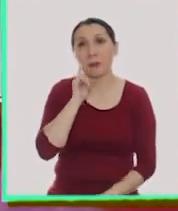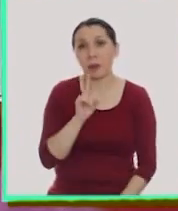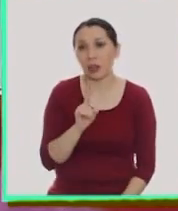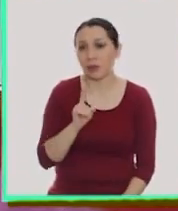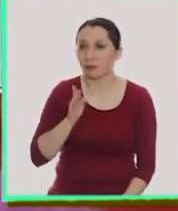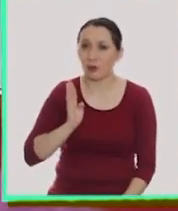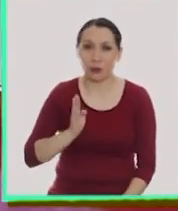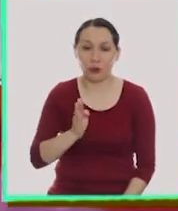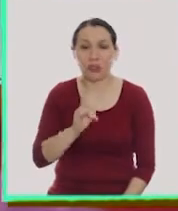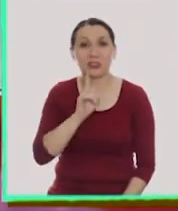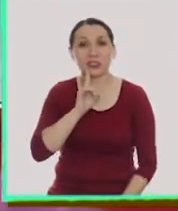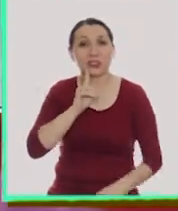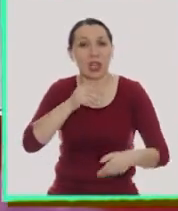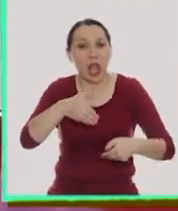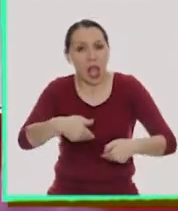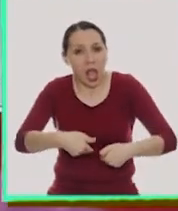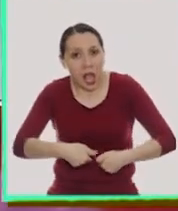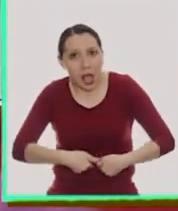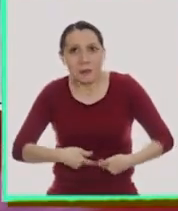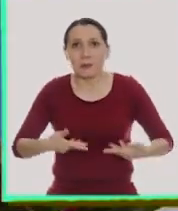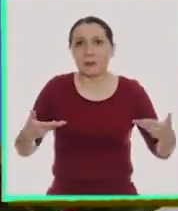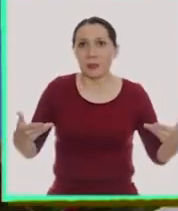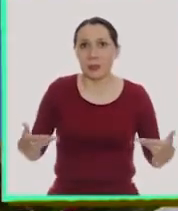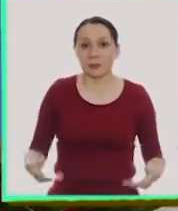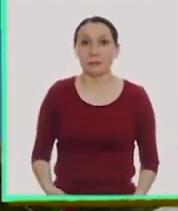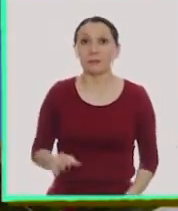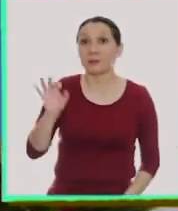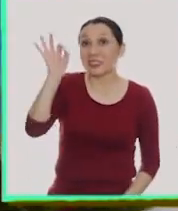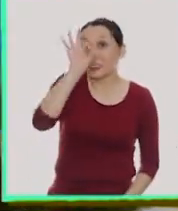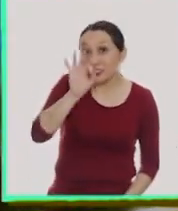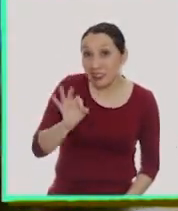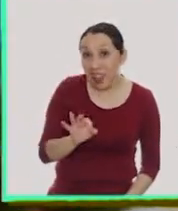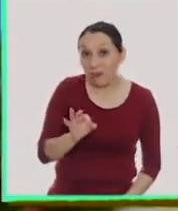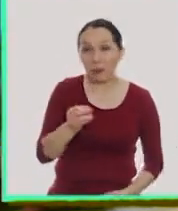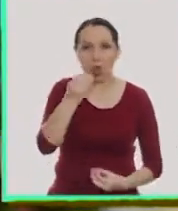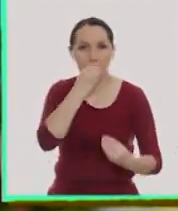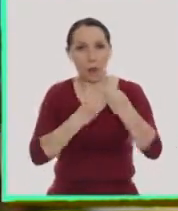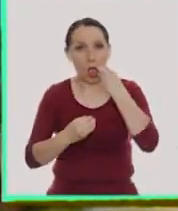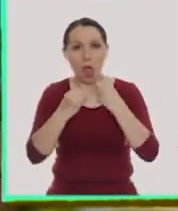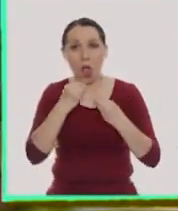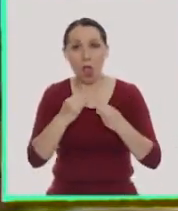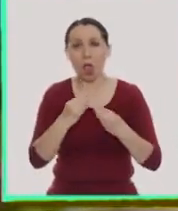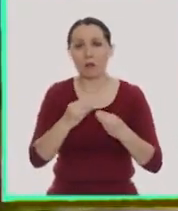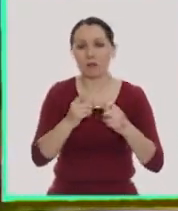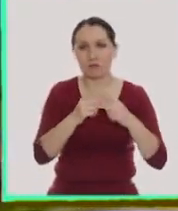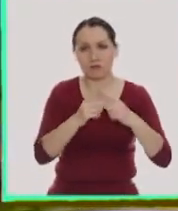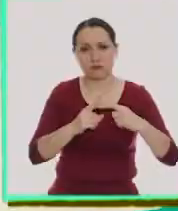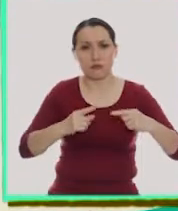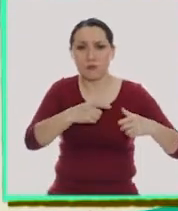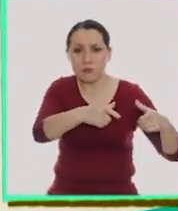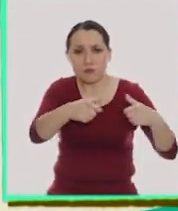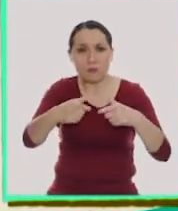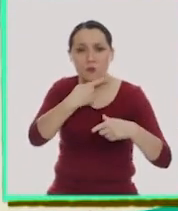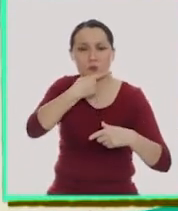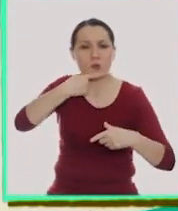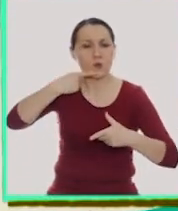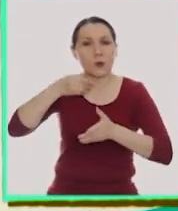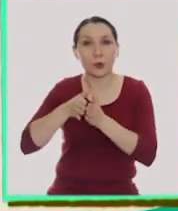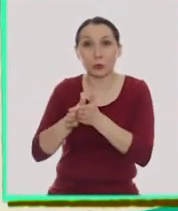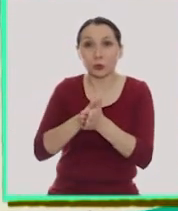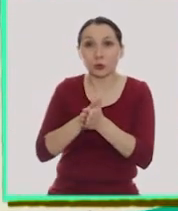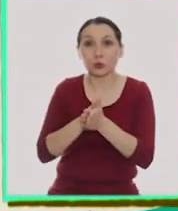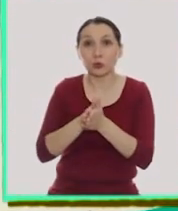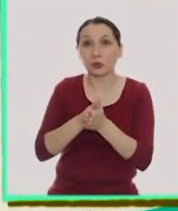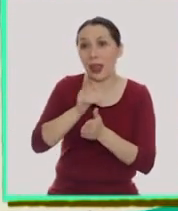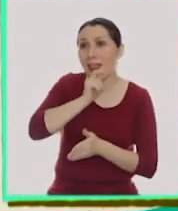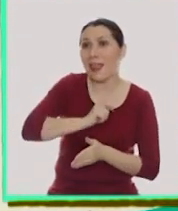Pero todavía tenía hambre. El sábado se comió un pedazo de pastel de chocolate,